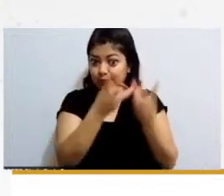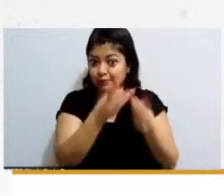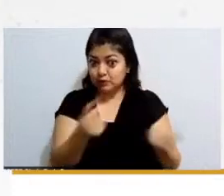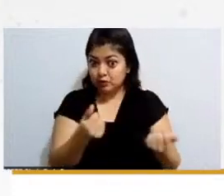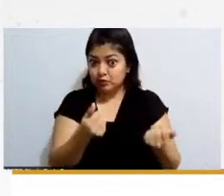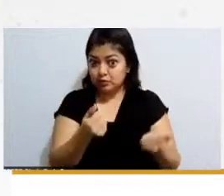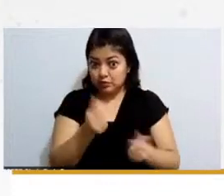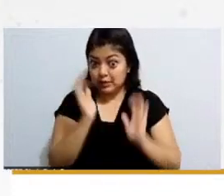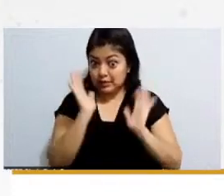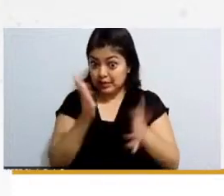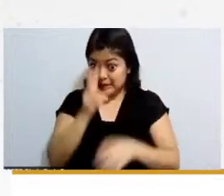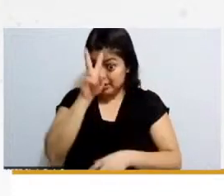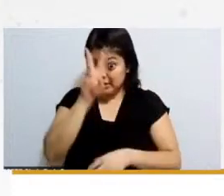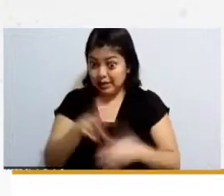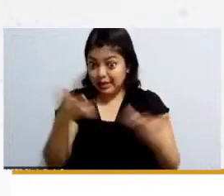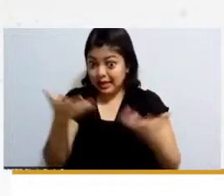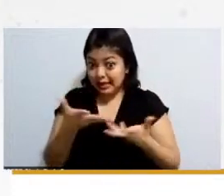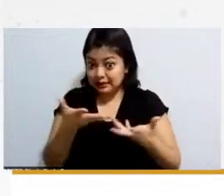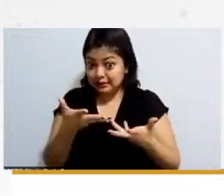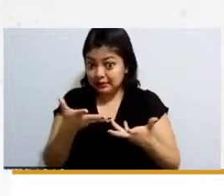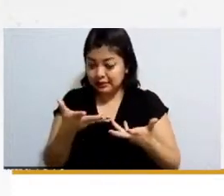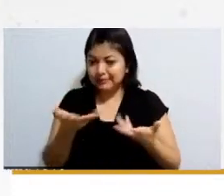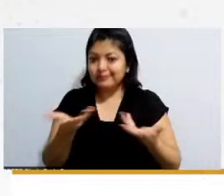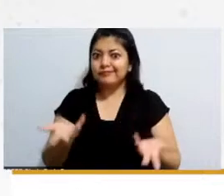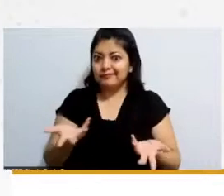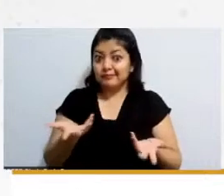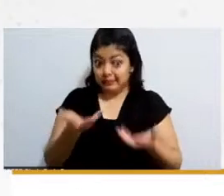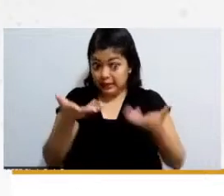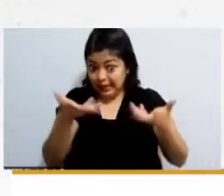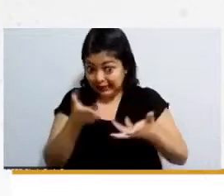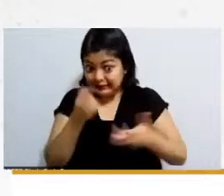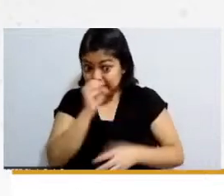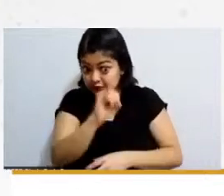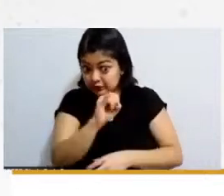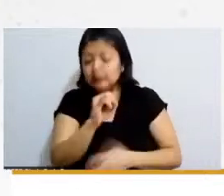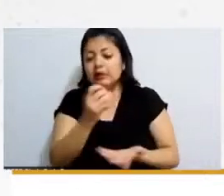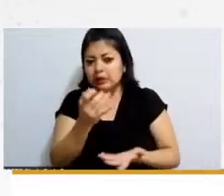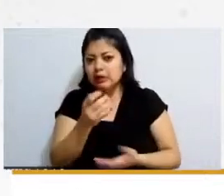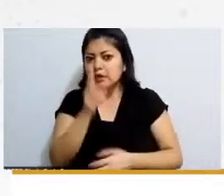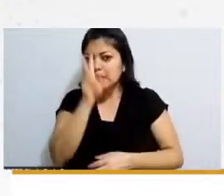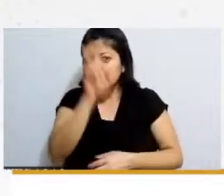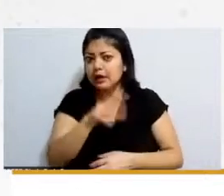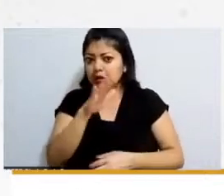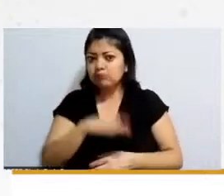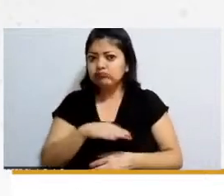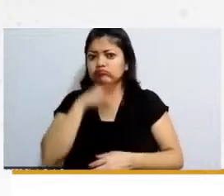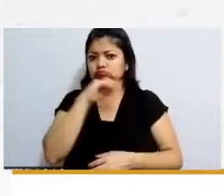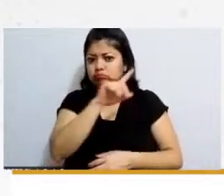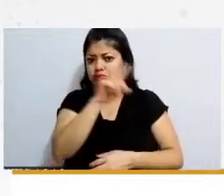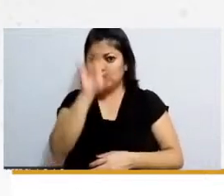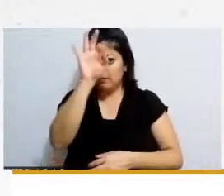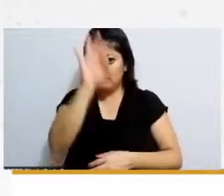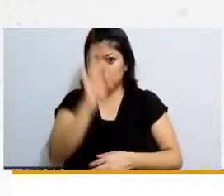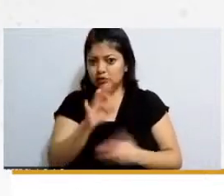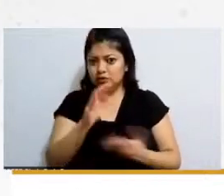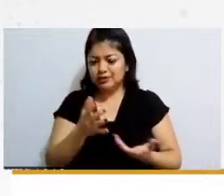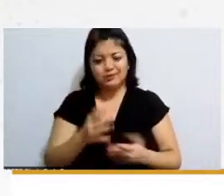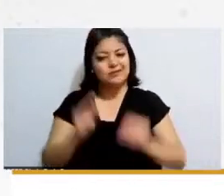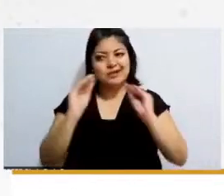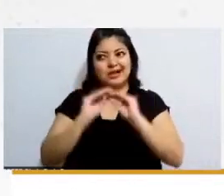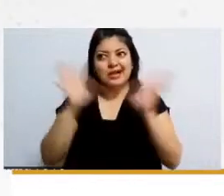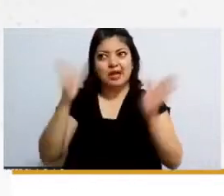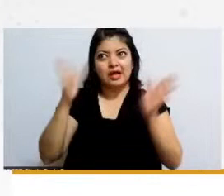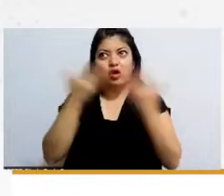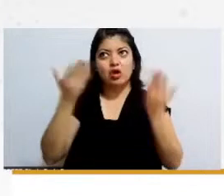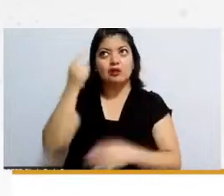están haciendo de una manera satisfactoria pues no que es una pregunta que claramente queda queda abierta ahora digamos